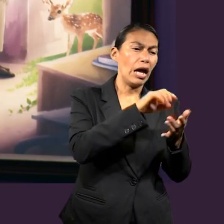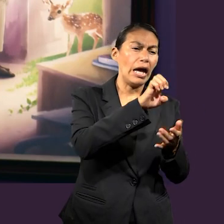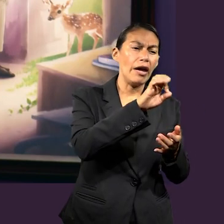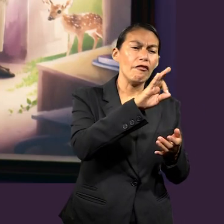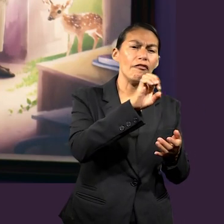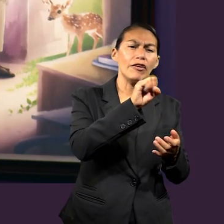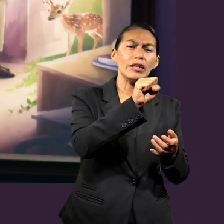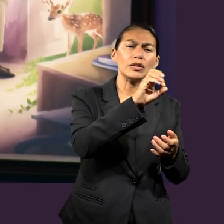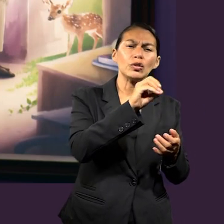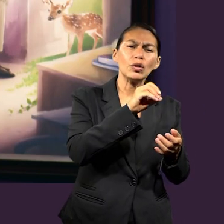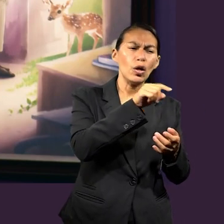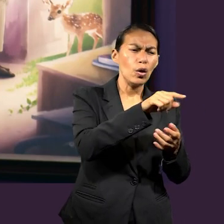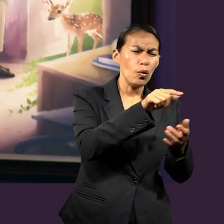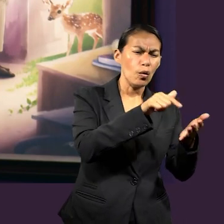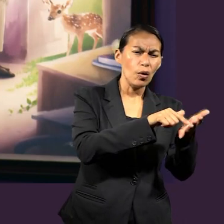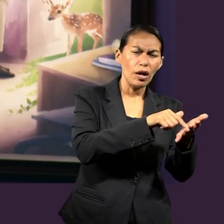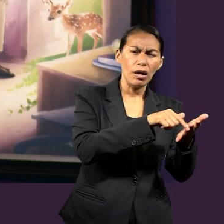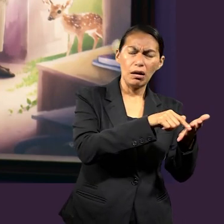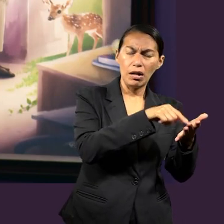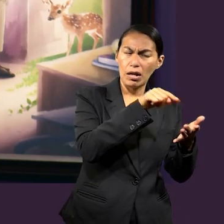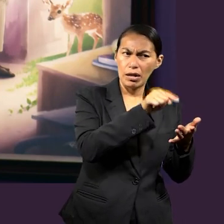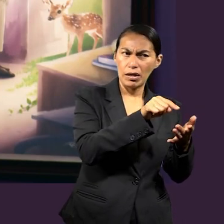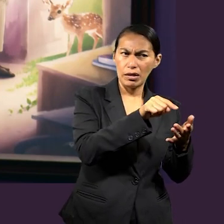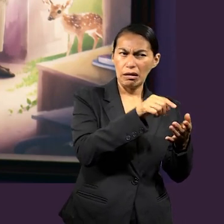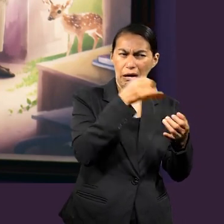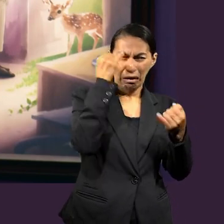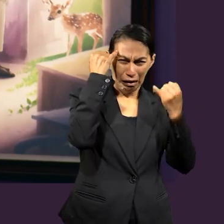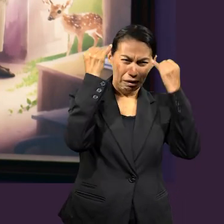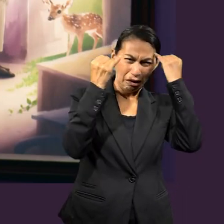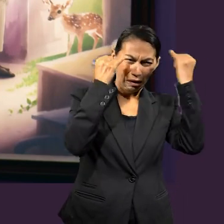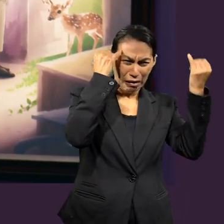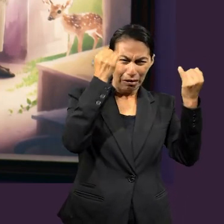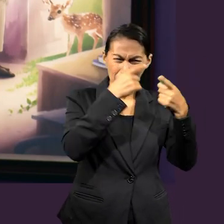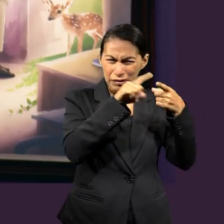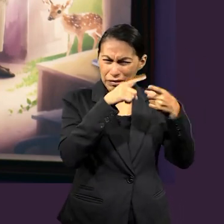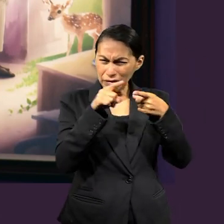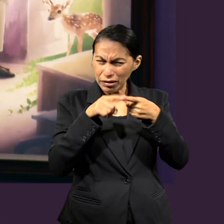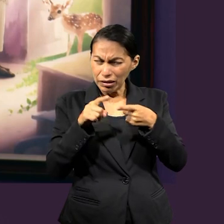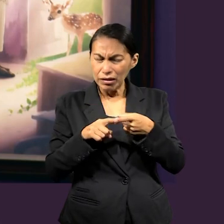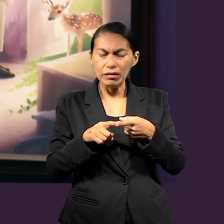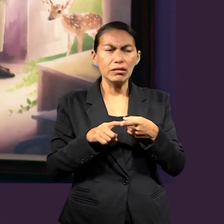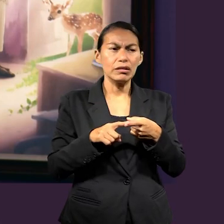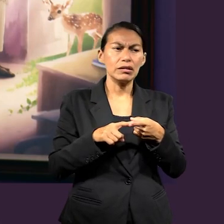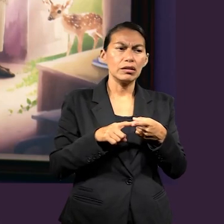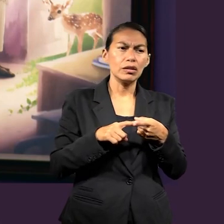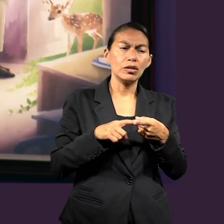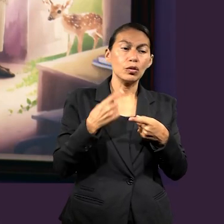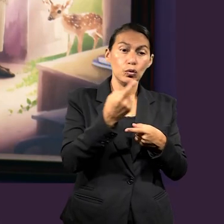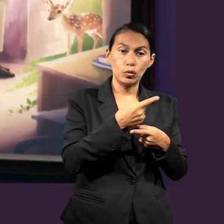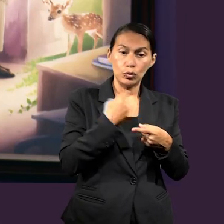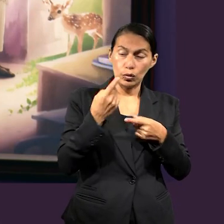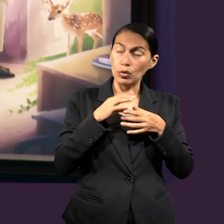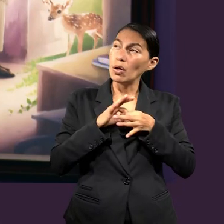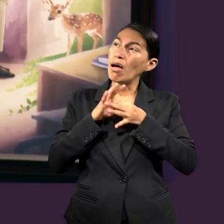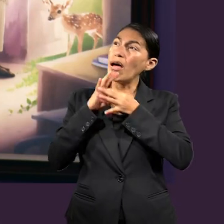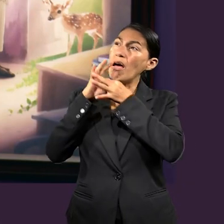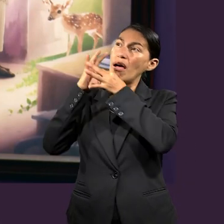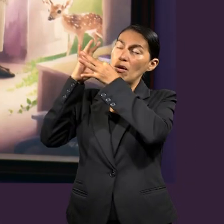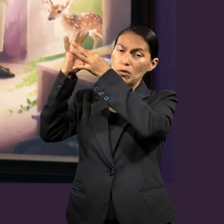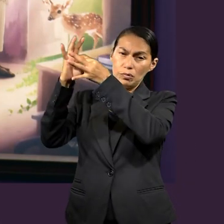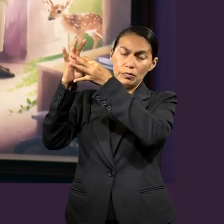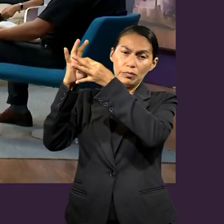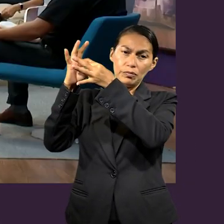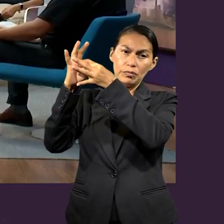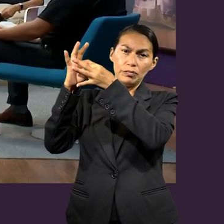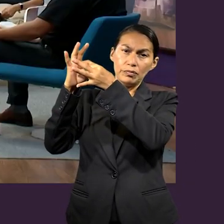gente, tantas, tal vez filosofías que había, pues, sentía de que, pues, como somos una unidad en